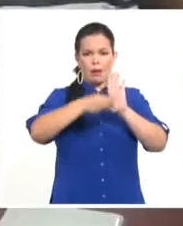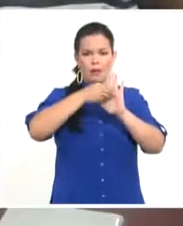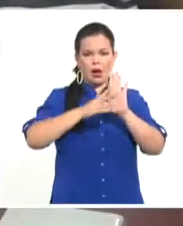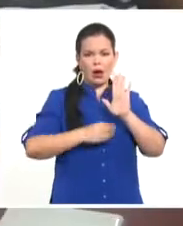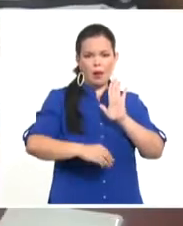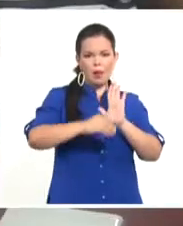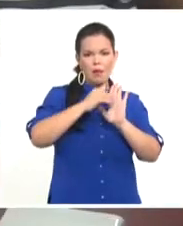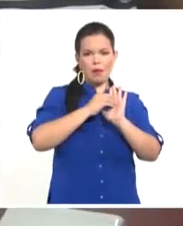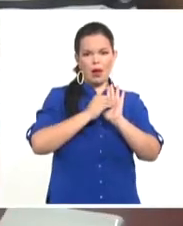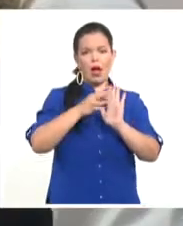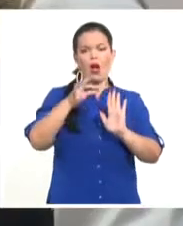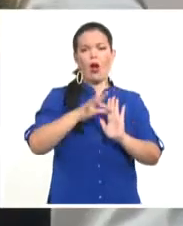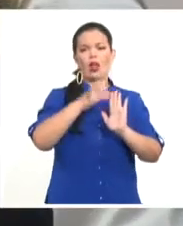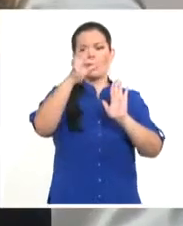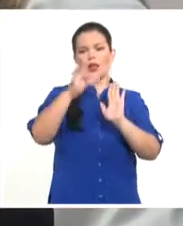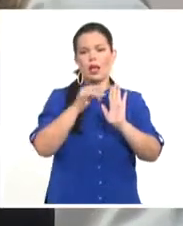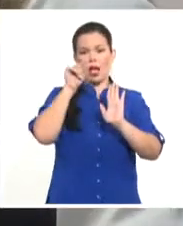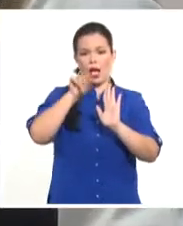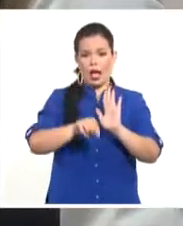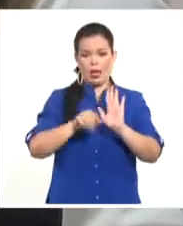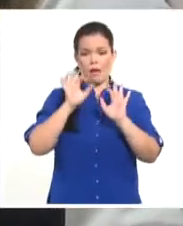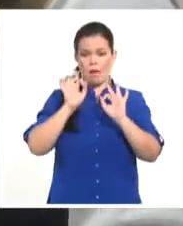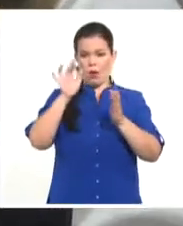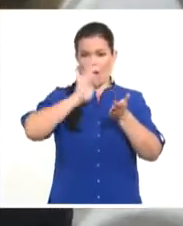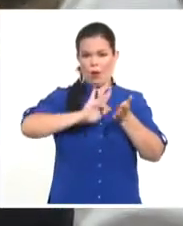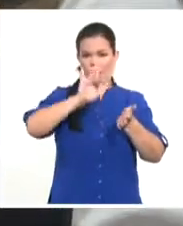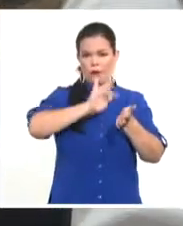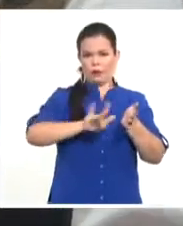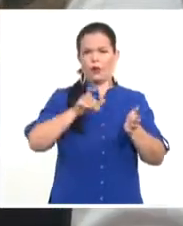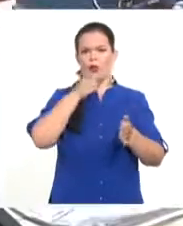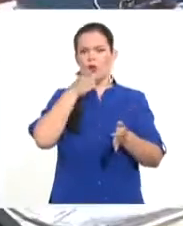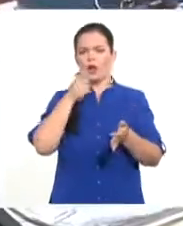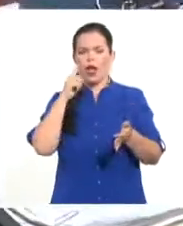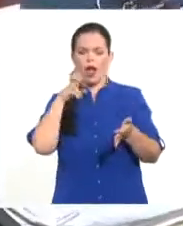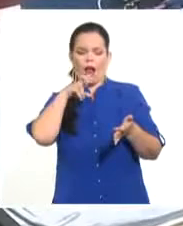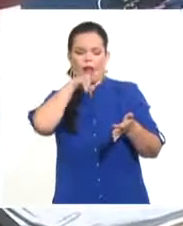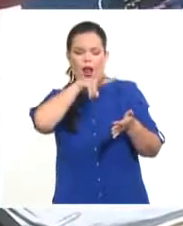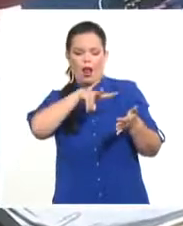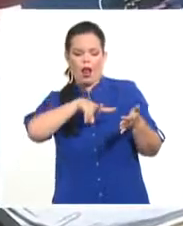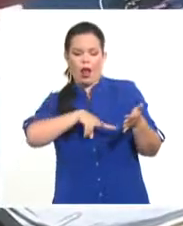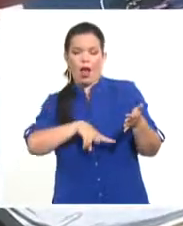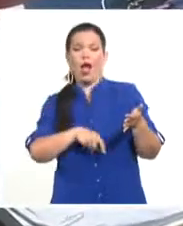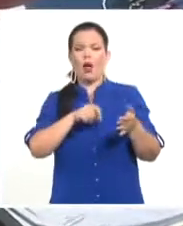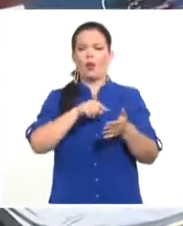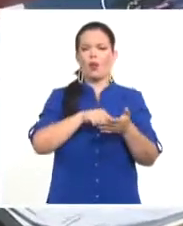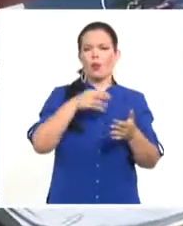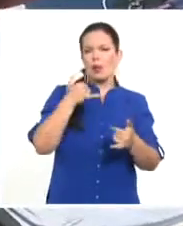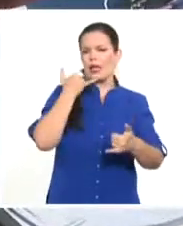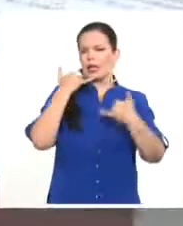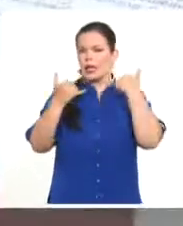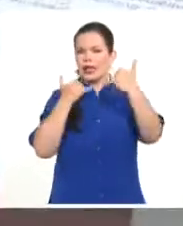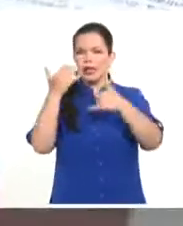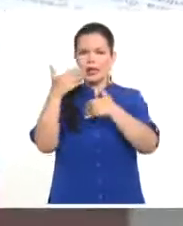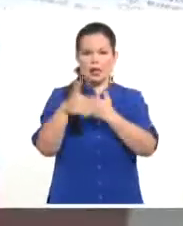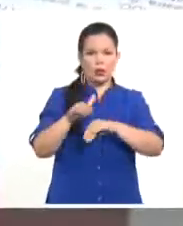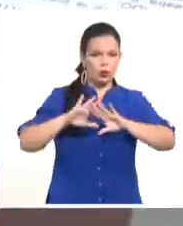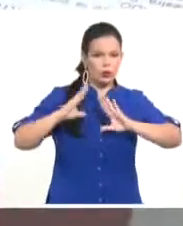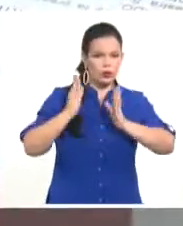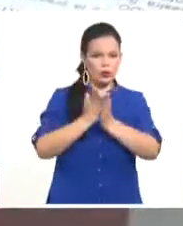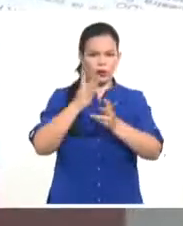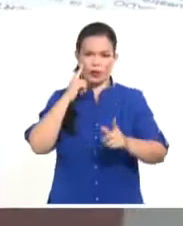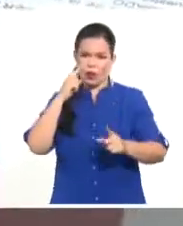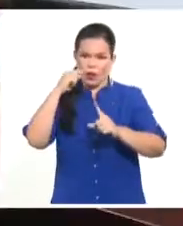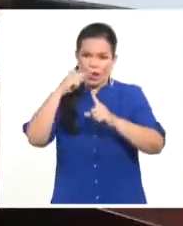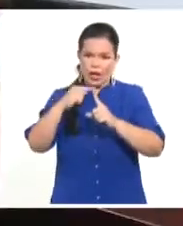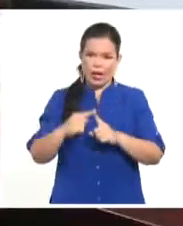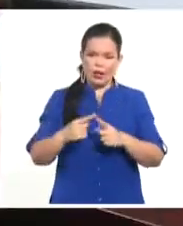sitio web de las páginas amarillas se potencia el alcance de productos y servicios que favorecen en su totalidad a los proyectos de desarrollo local